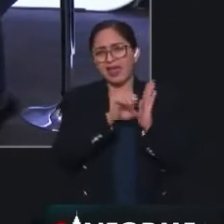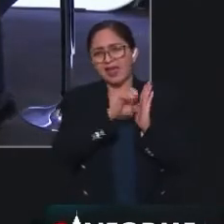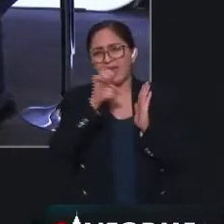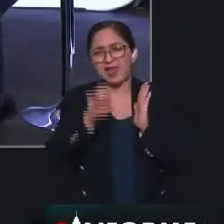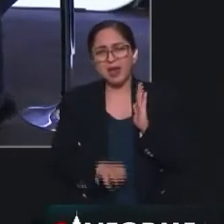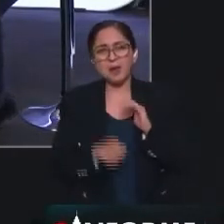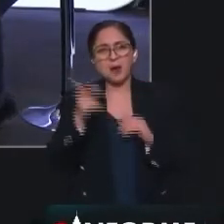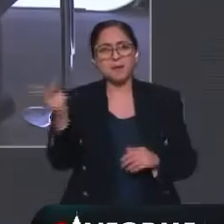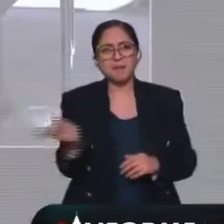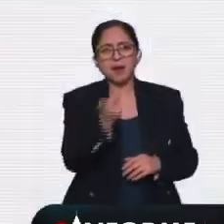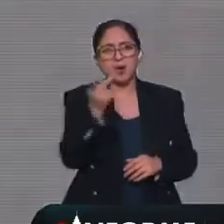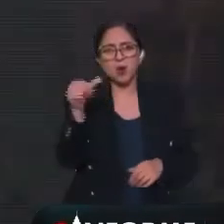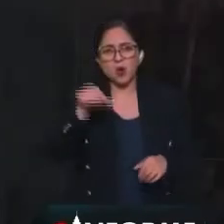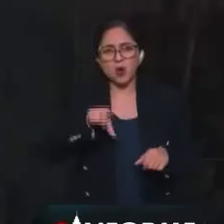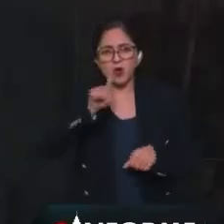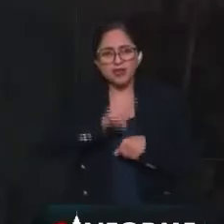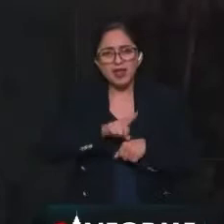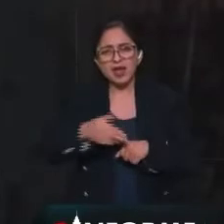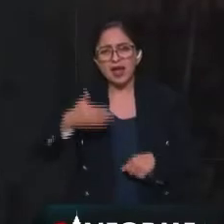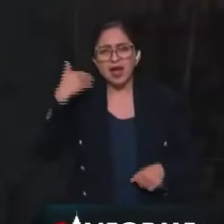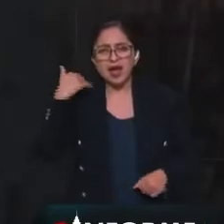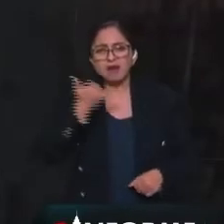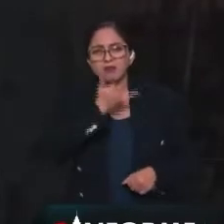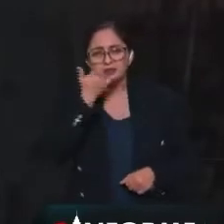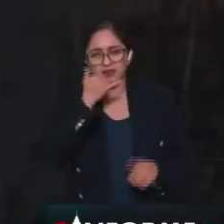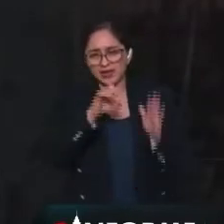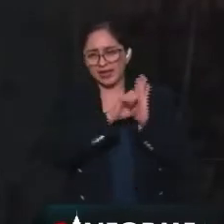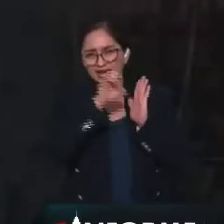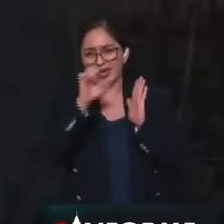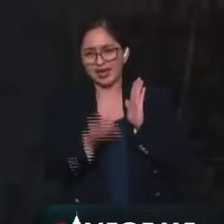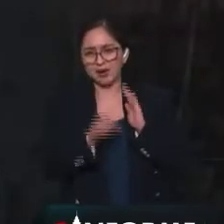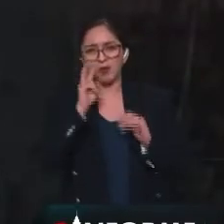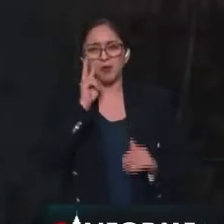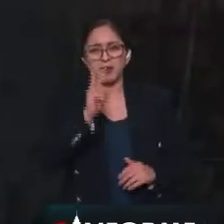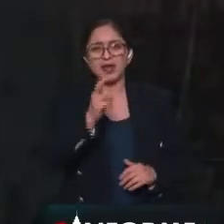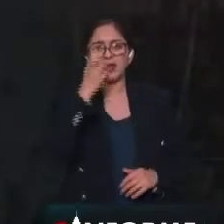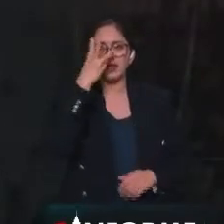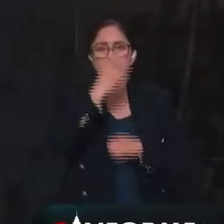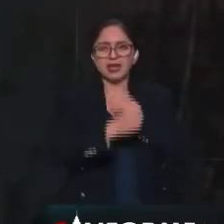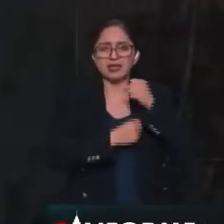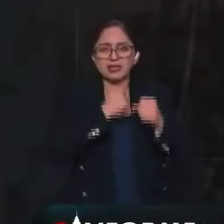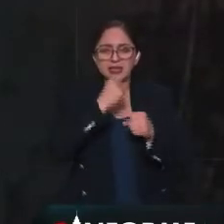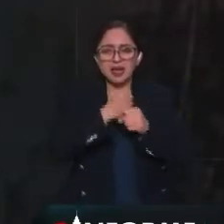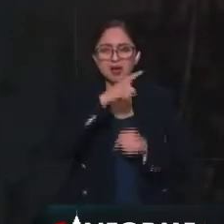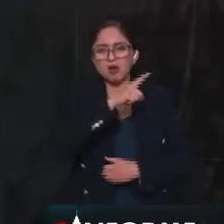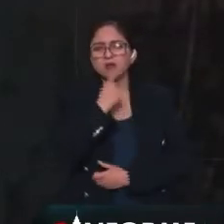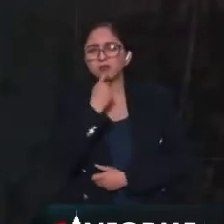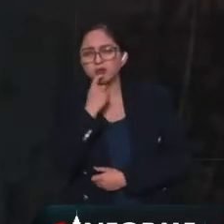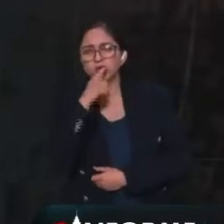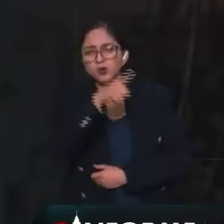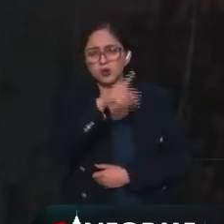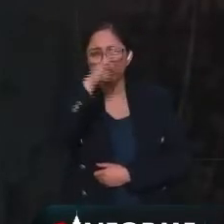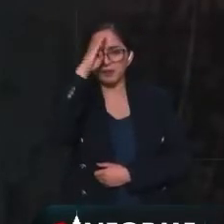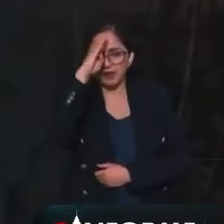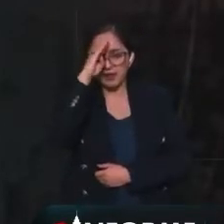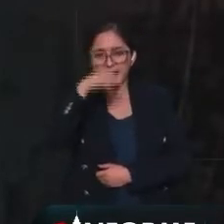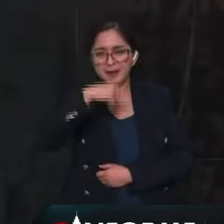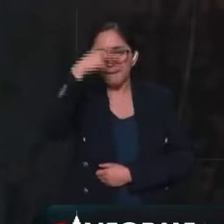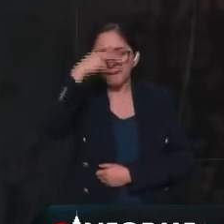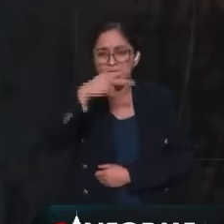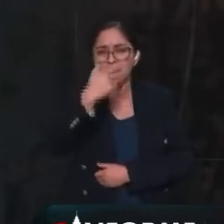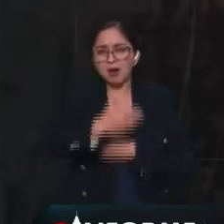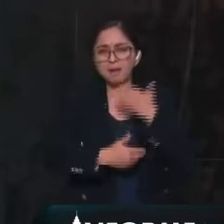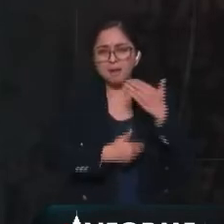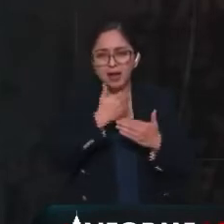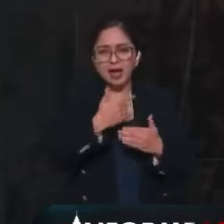Esto nunca nos había ocurrido. Juan. Nos cayeron los bots. Mire usted, ahí está la pregunta. Tres años del triunfo de AMLO. Considera que México ha avanzado, está todo